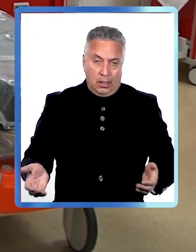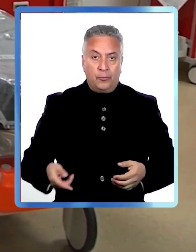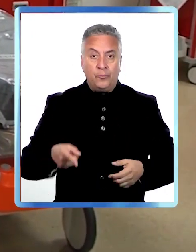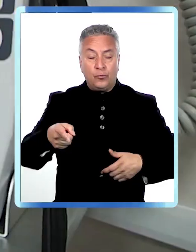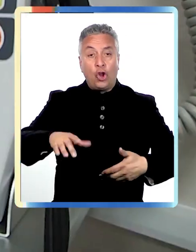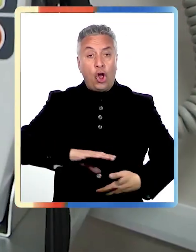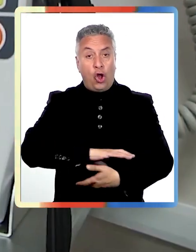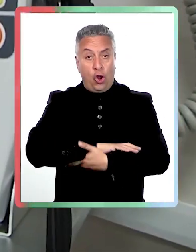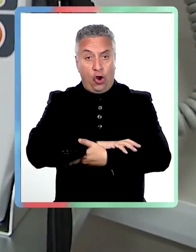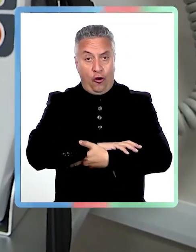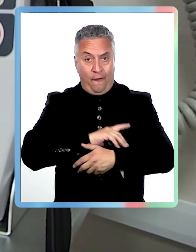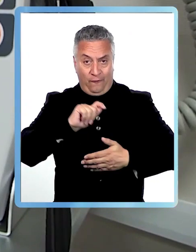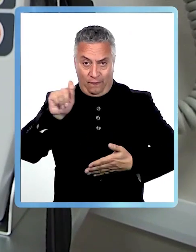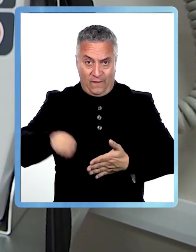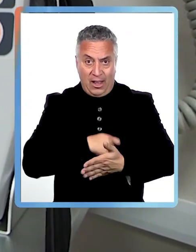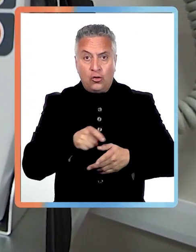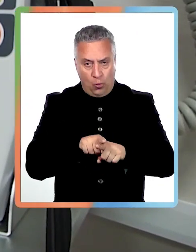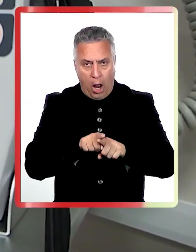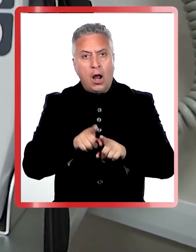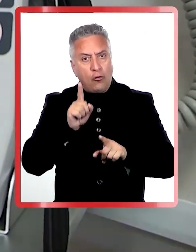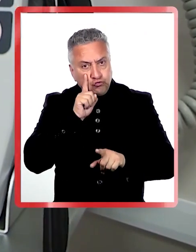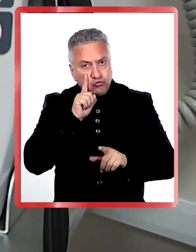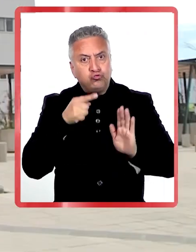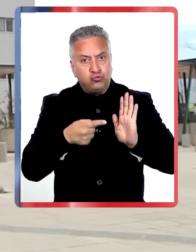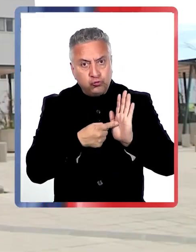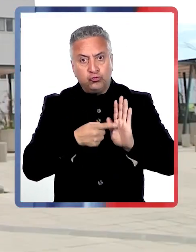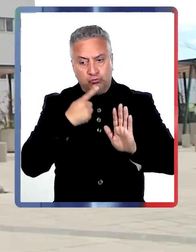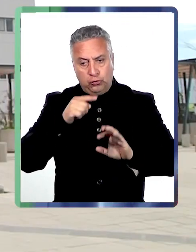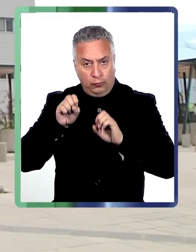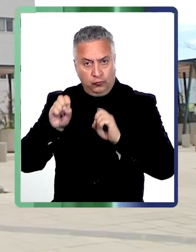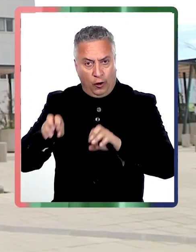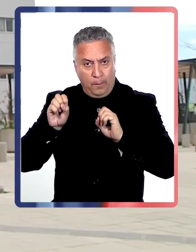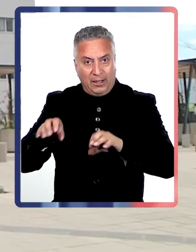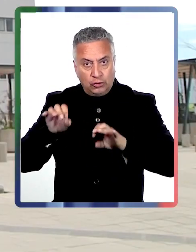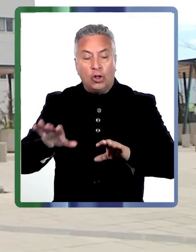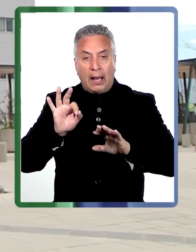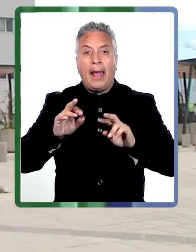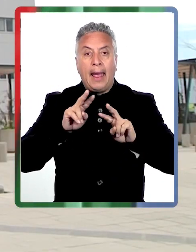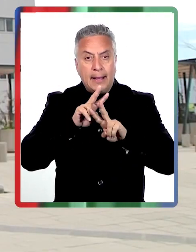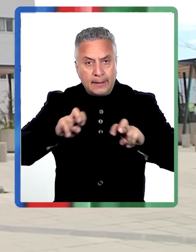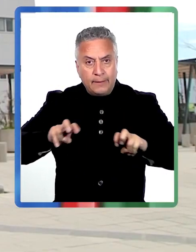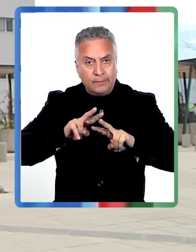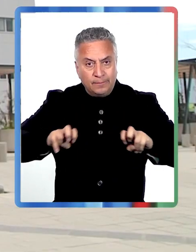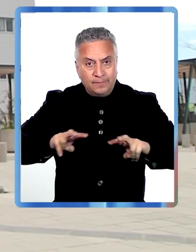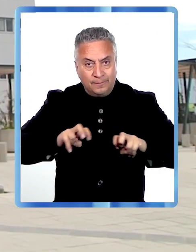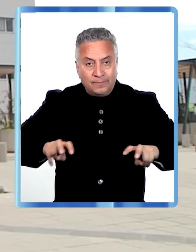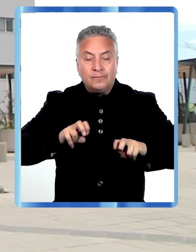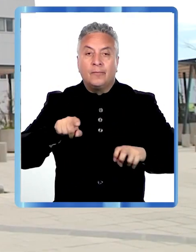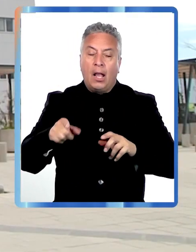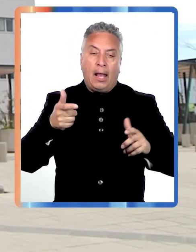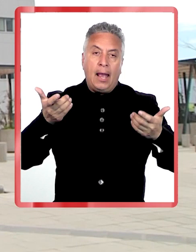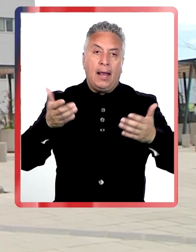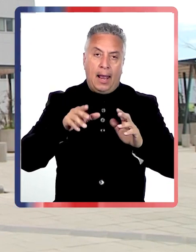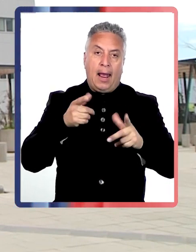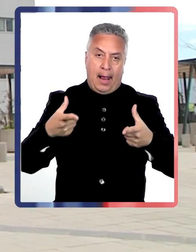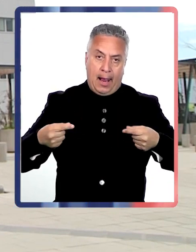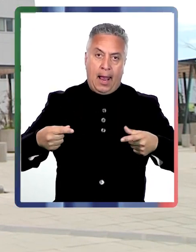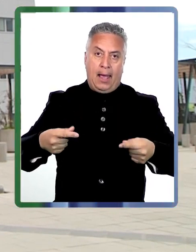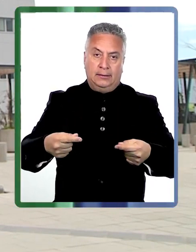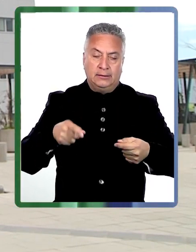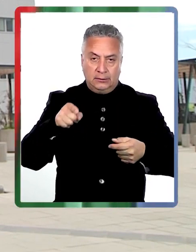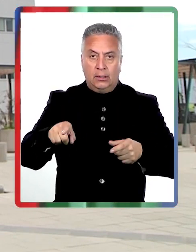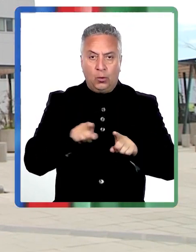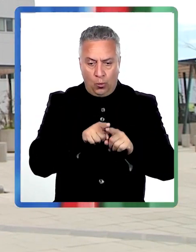convenio se establece un programa de formación y desarrollo de investigación en cáncer en la región con la priorización de listas de espera en